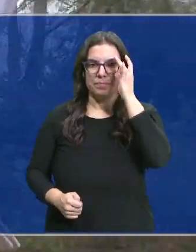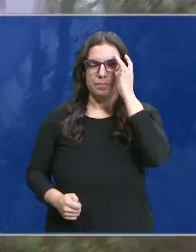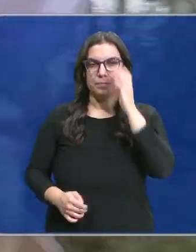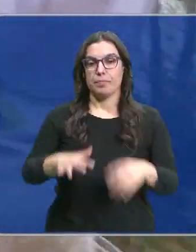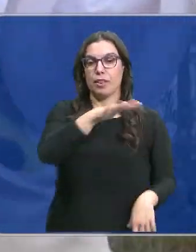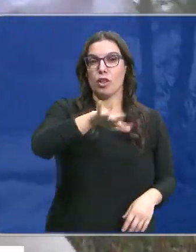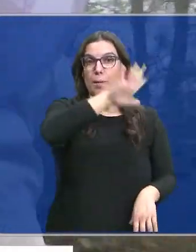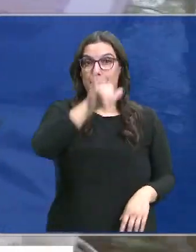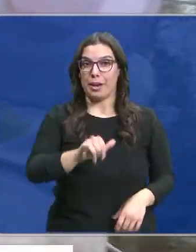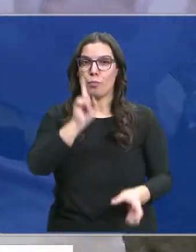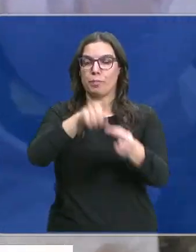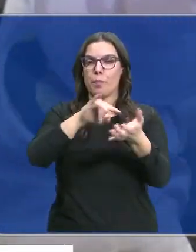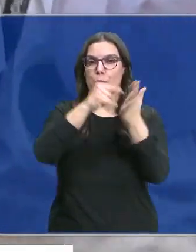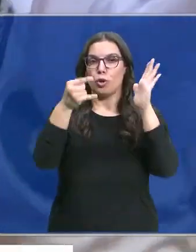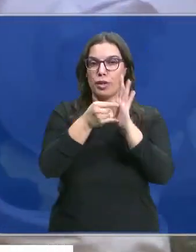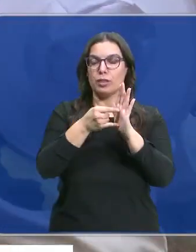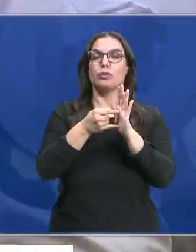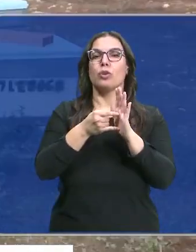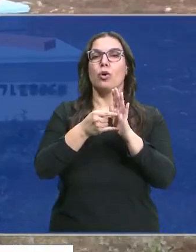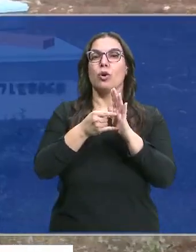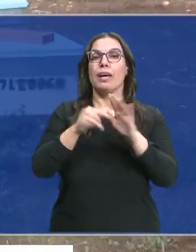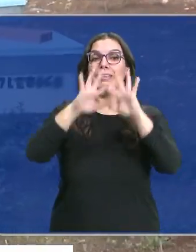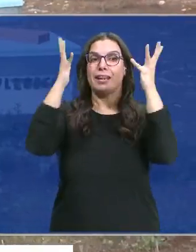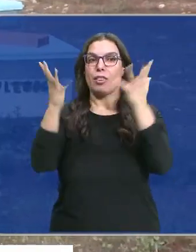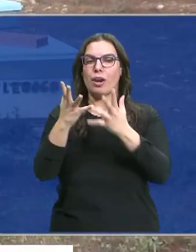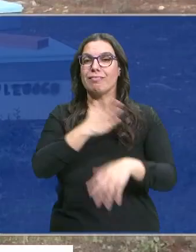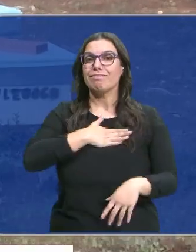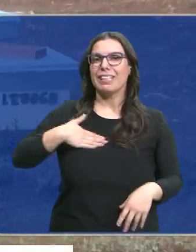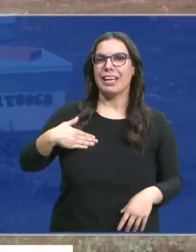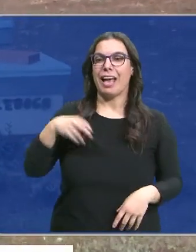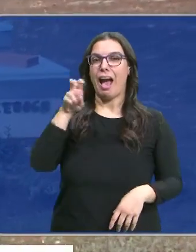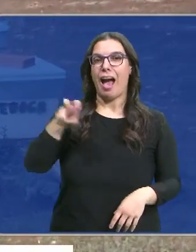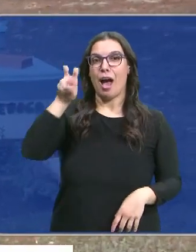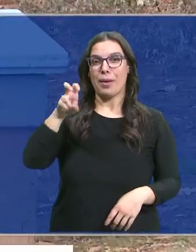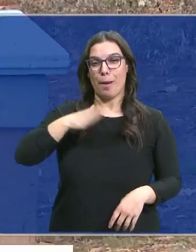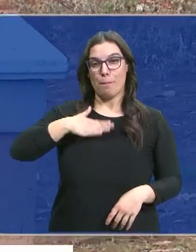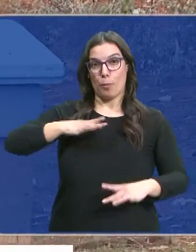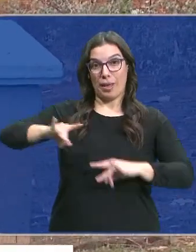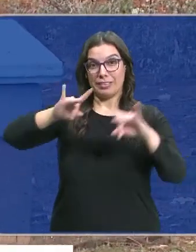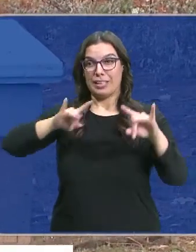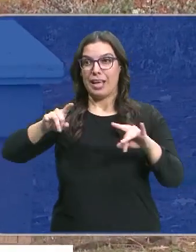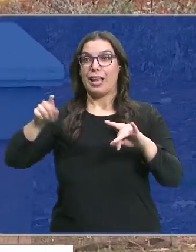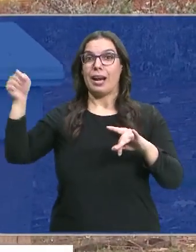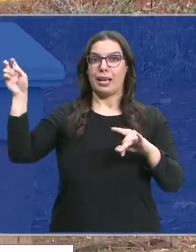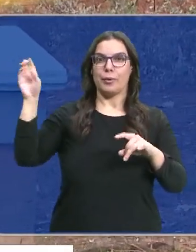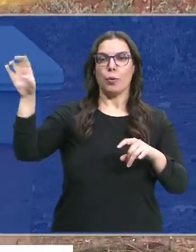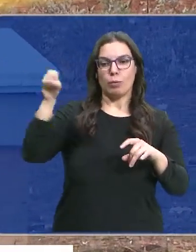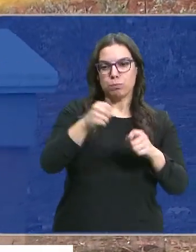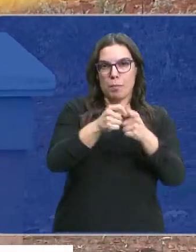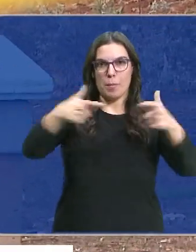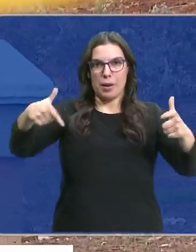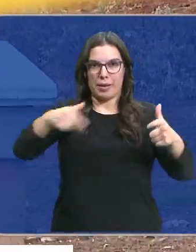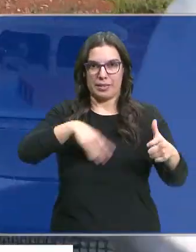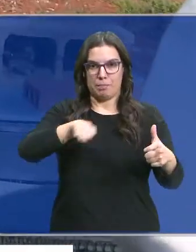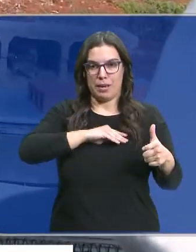El Bierzo se une al proyecto nacional Smart Green Beats que tiene como objetivo la repoblación de la abeja ibérica en toda la península. Se trata de la abeja